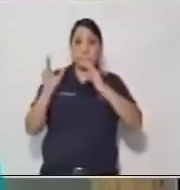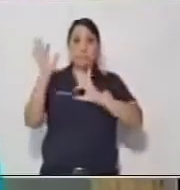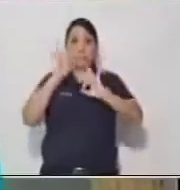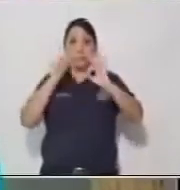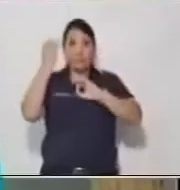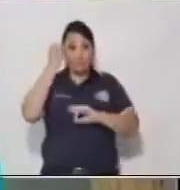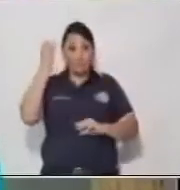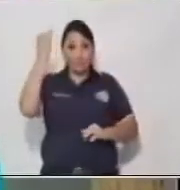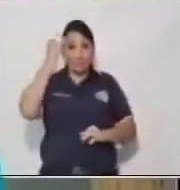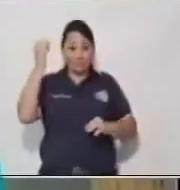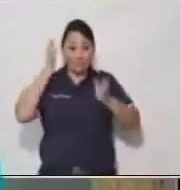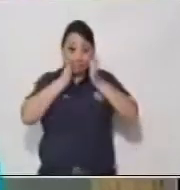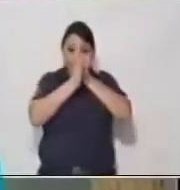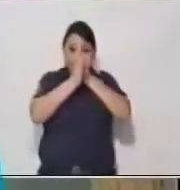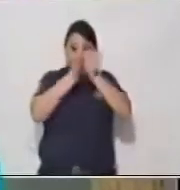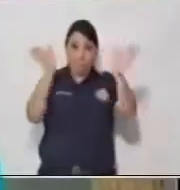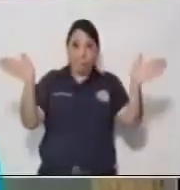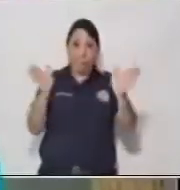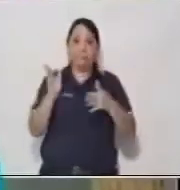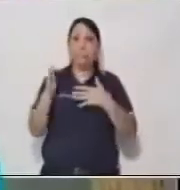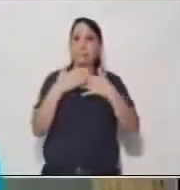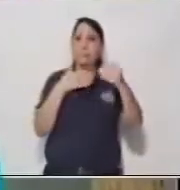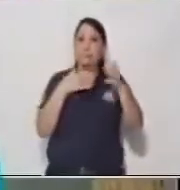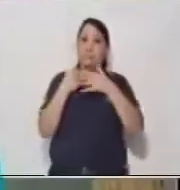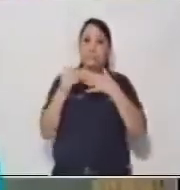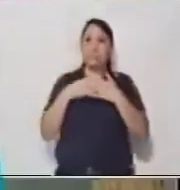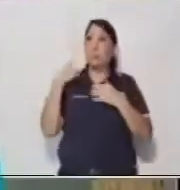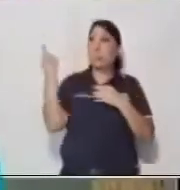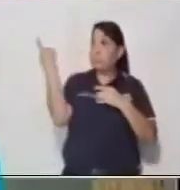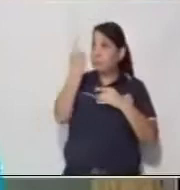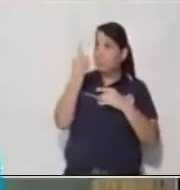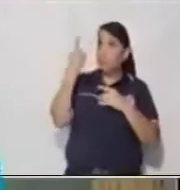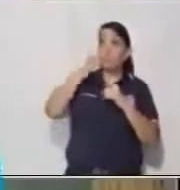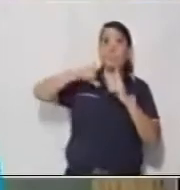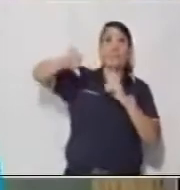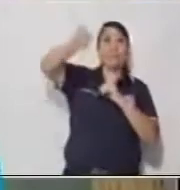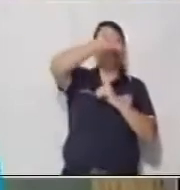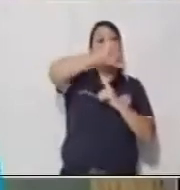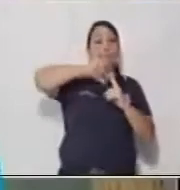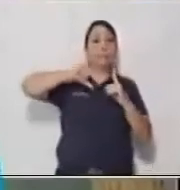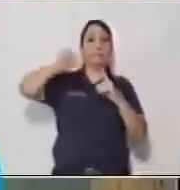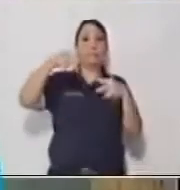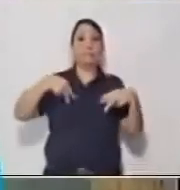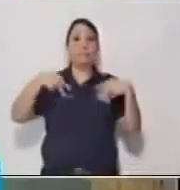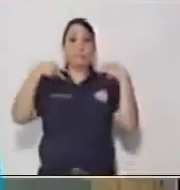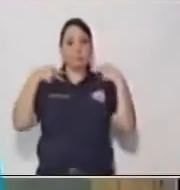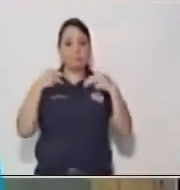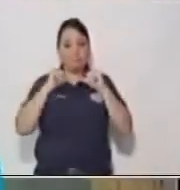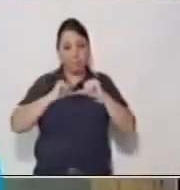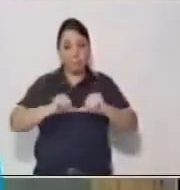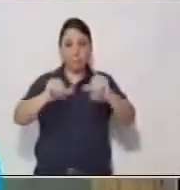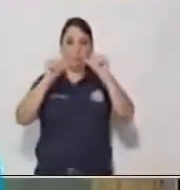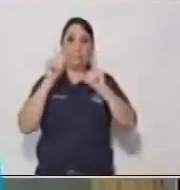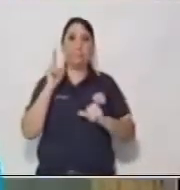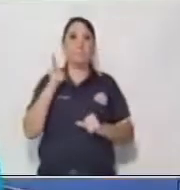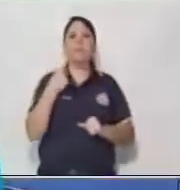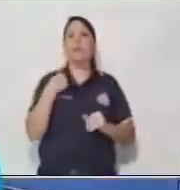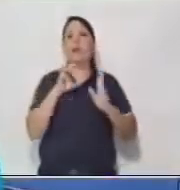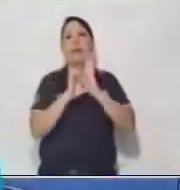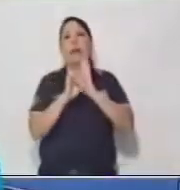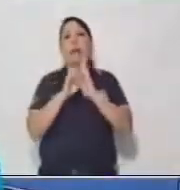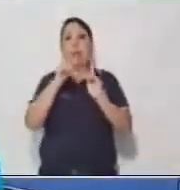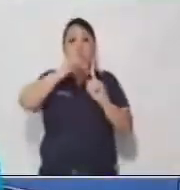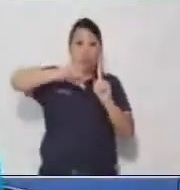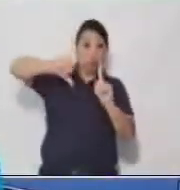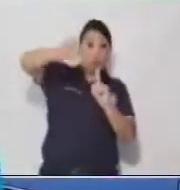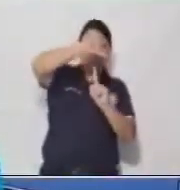generales. Es decir, todo aquello que nos rodea a lo largo de nuestra vida diaria. Todo lo que nos rodea son